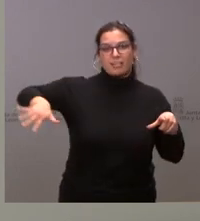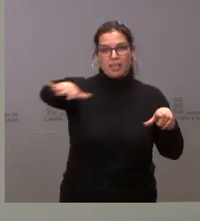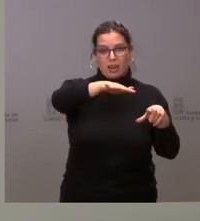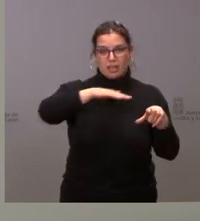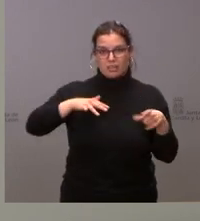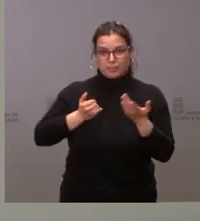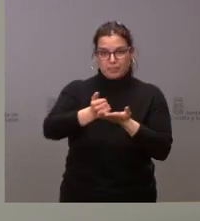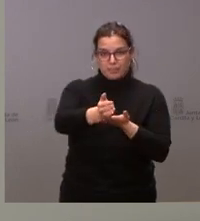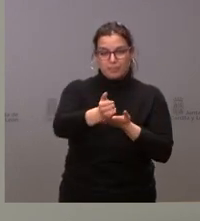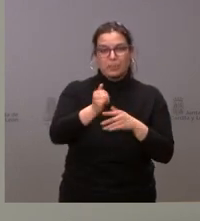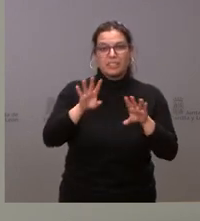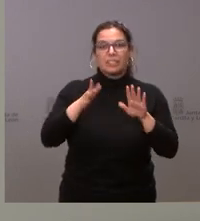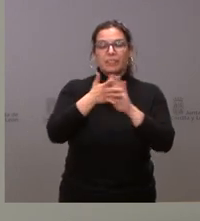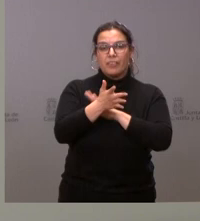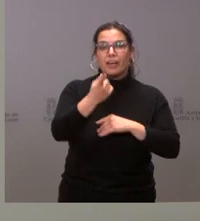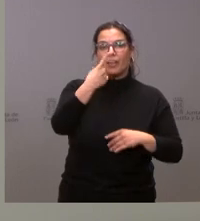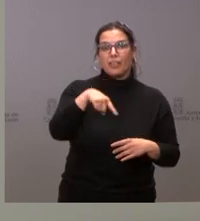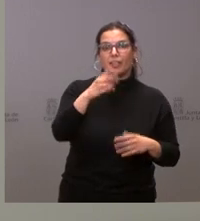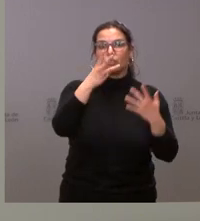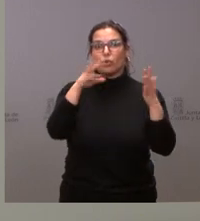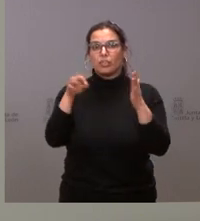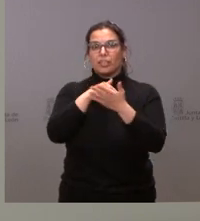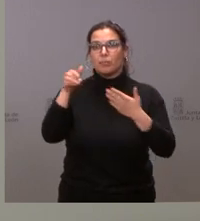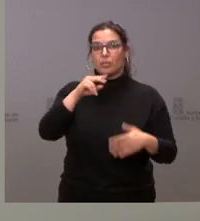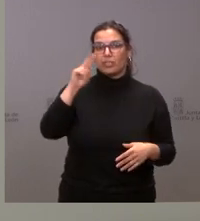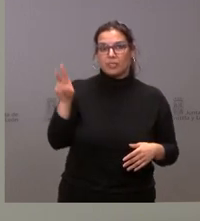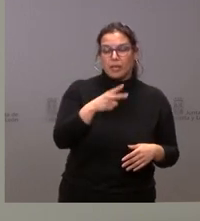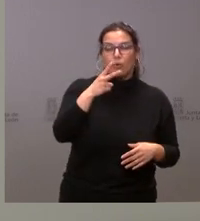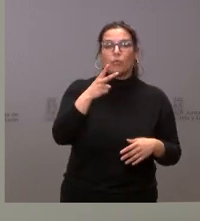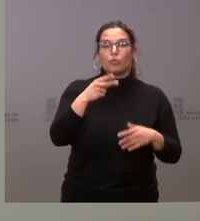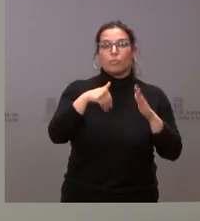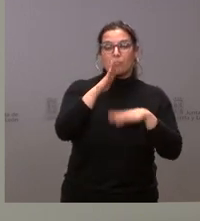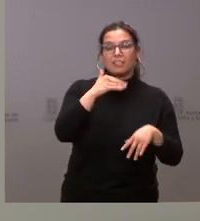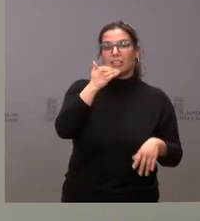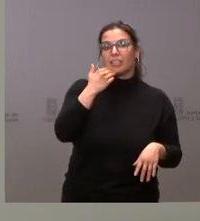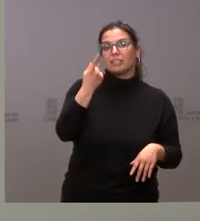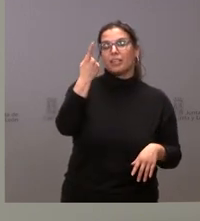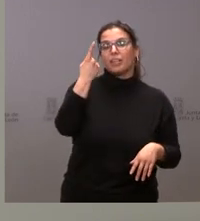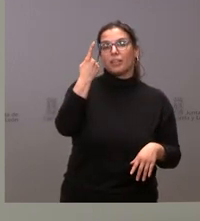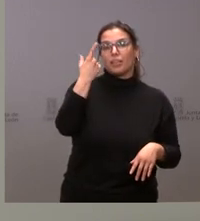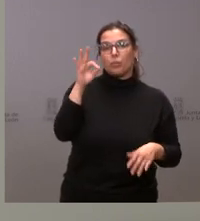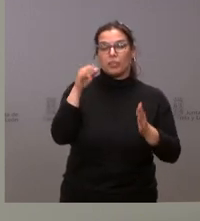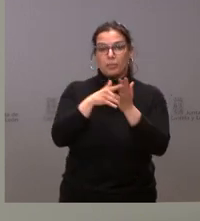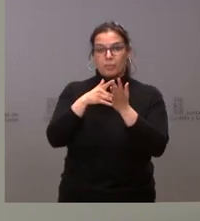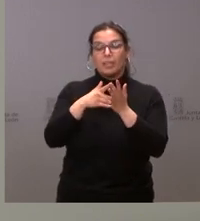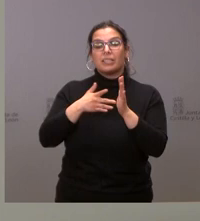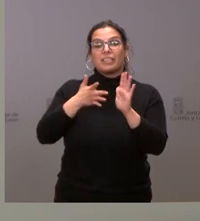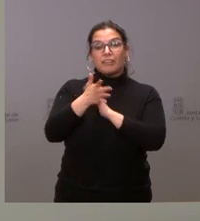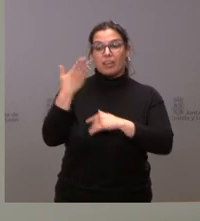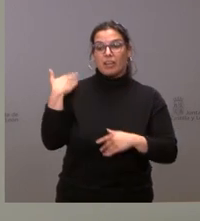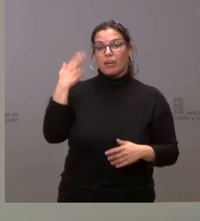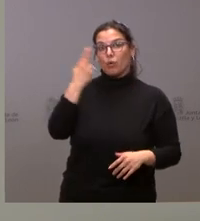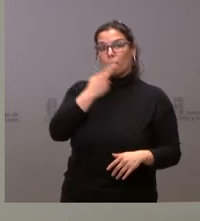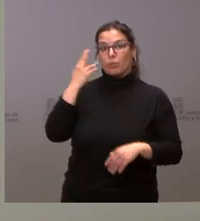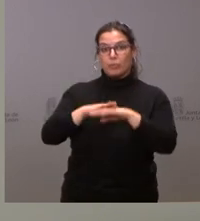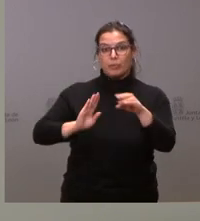definitiva, más de 180 millones de euros, casi 50.000 hectáreas, lo que supone en definitiva el compromiso con las inversiones en el